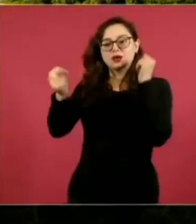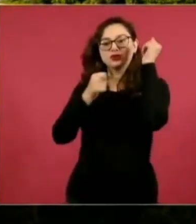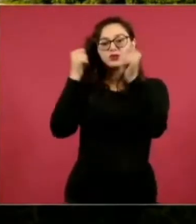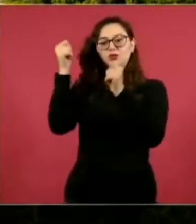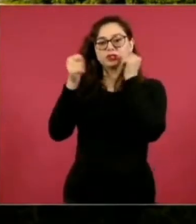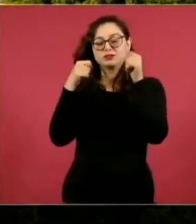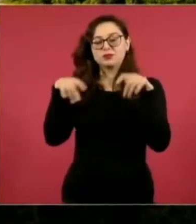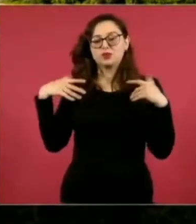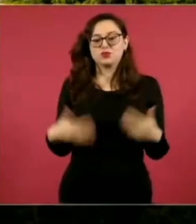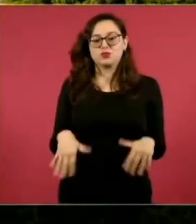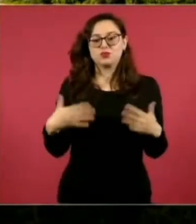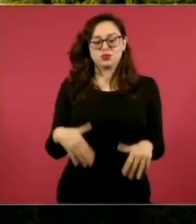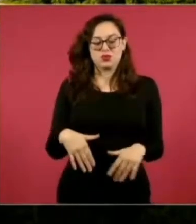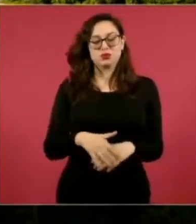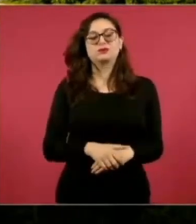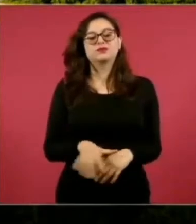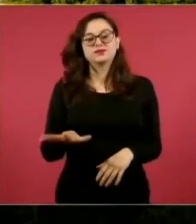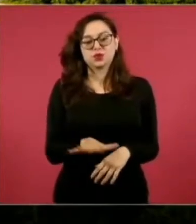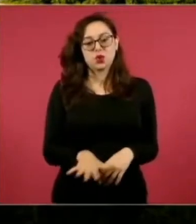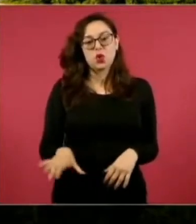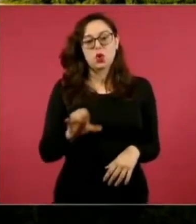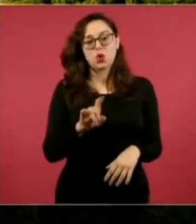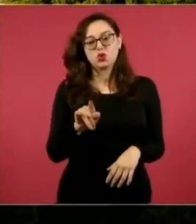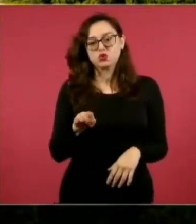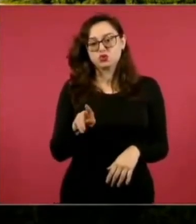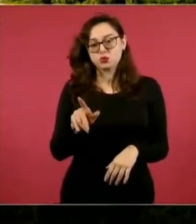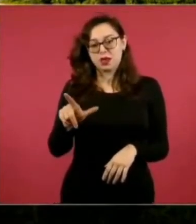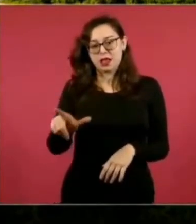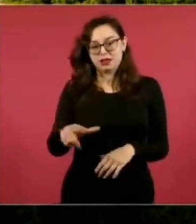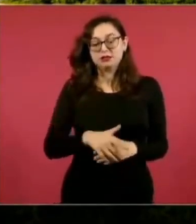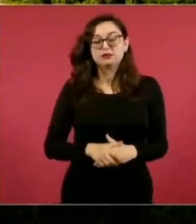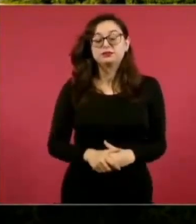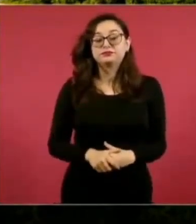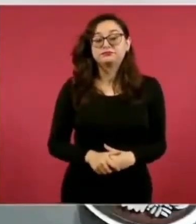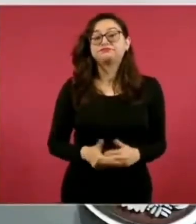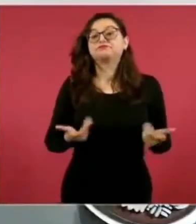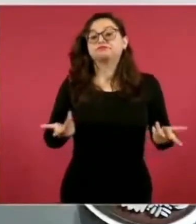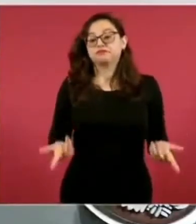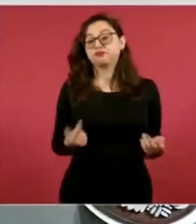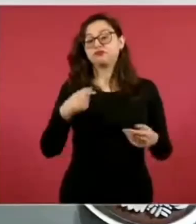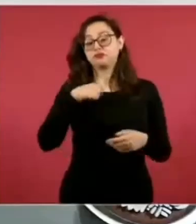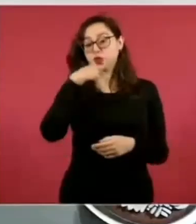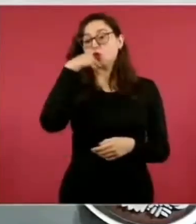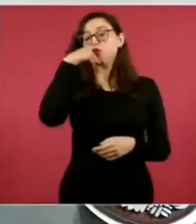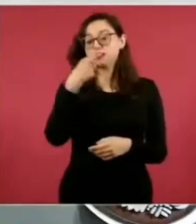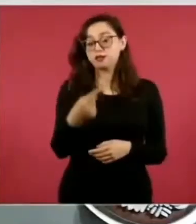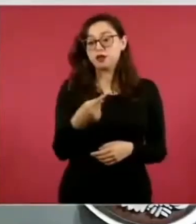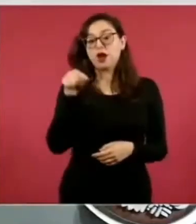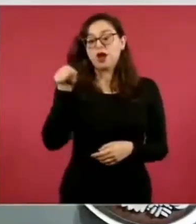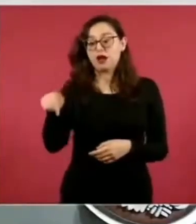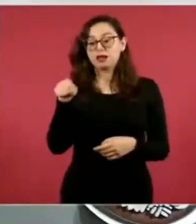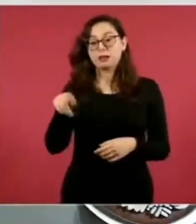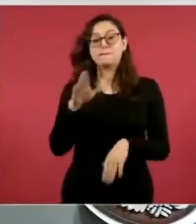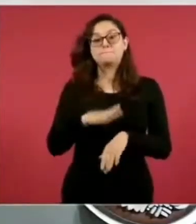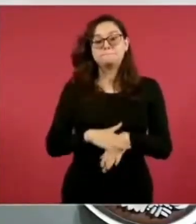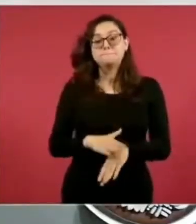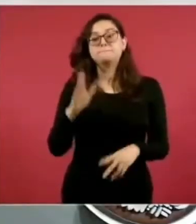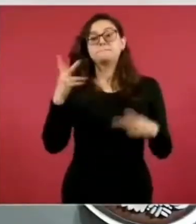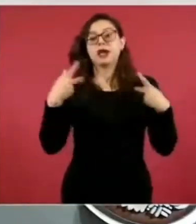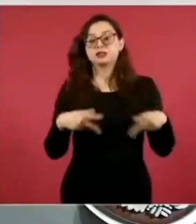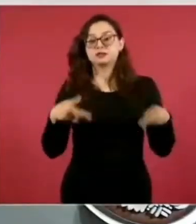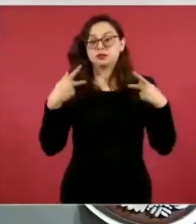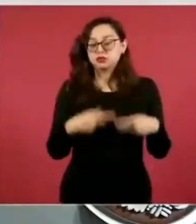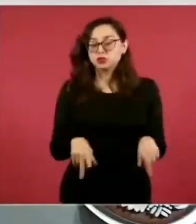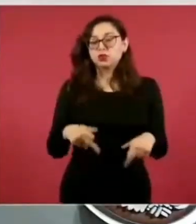que es Cozumel. Y como no tal margen, les digo y me complace comentarles que ha crecido el número de pasajeros también al Aeropuerto